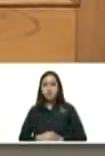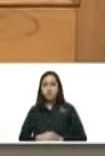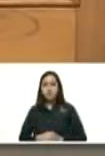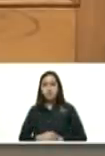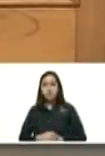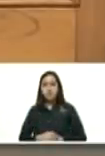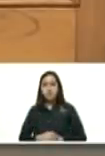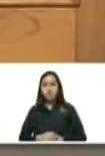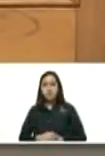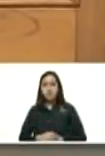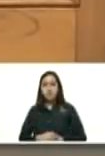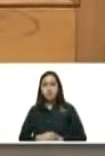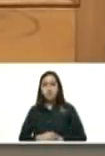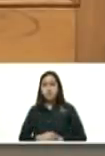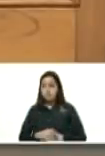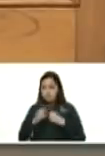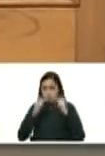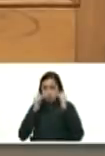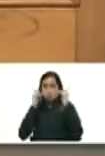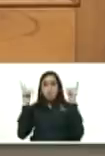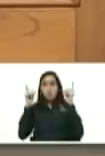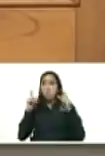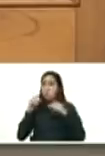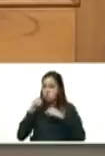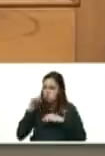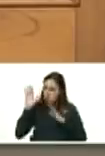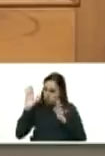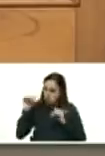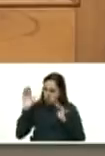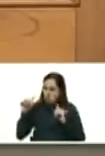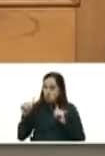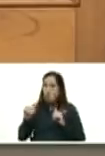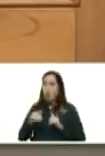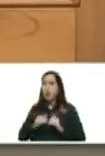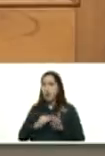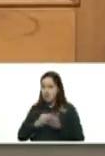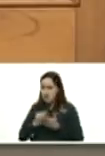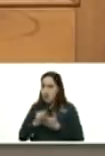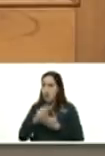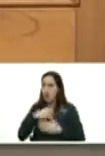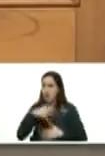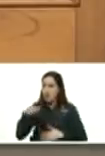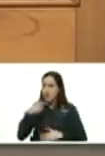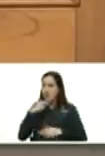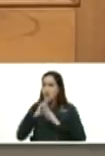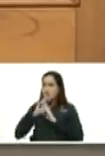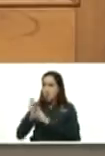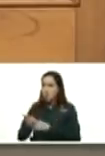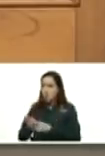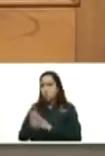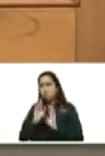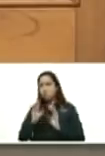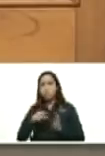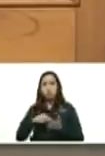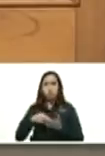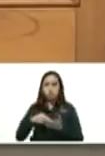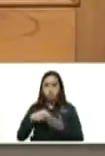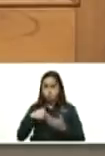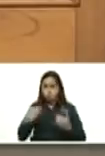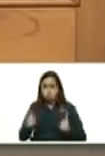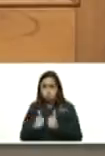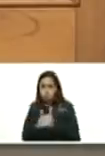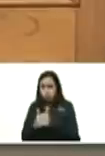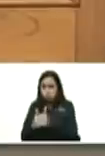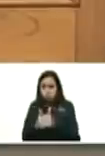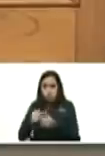entonces me sorprendió yo la saludo y le dije la patria sigue le dije y después seguía iba hablando con Silvia otras